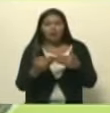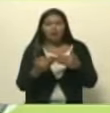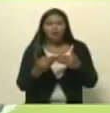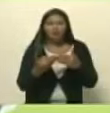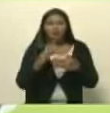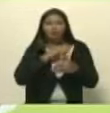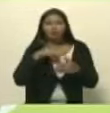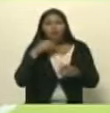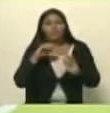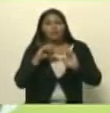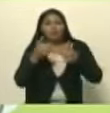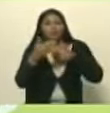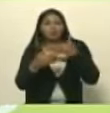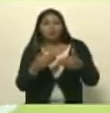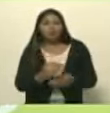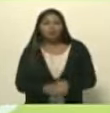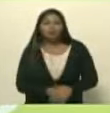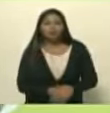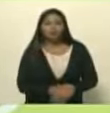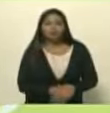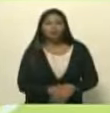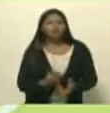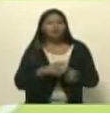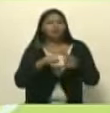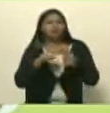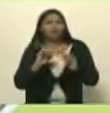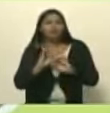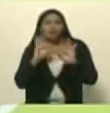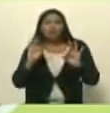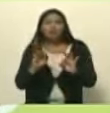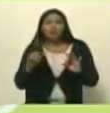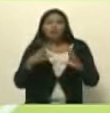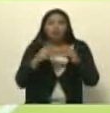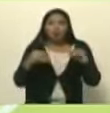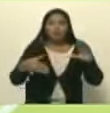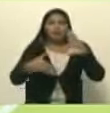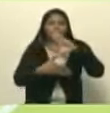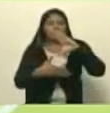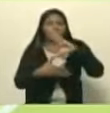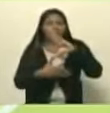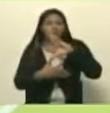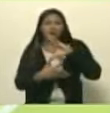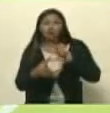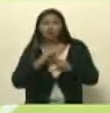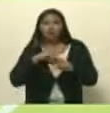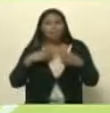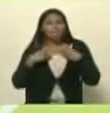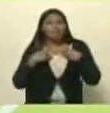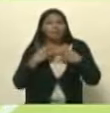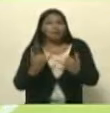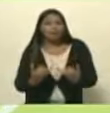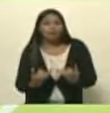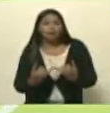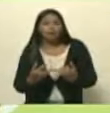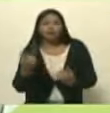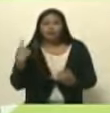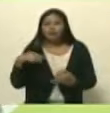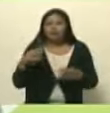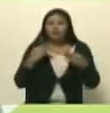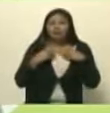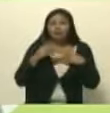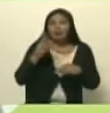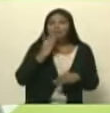de inicio entonces eso es para toda América Latina todo el mundo vivir deben vivir esa